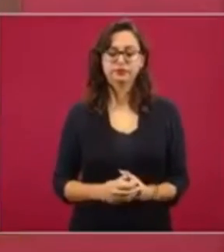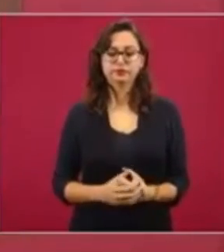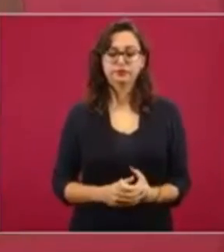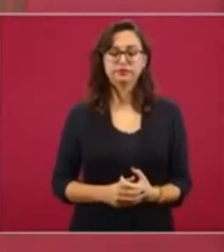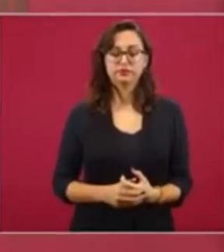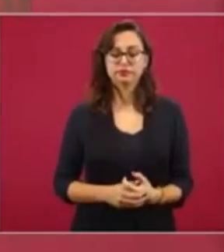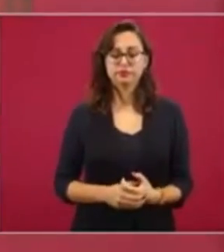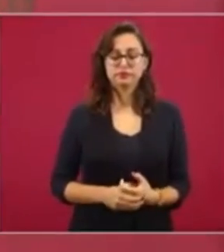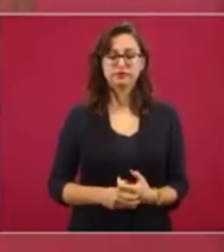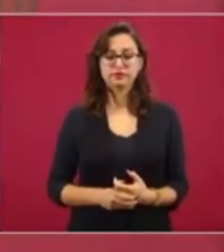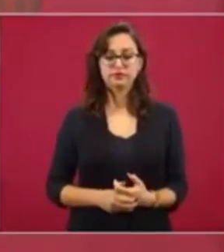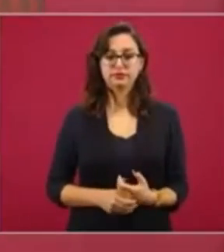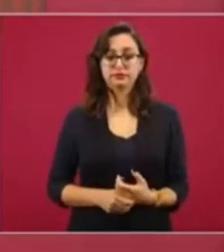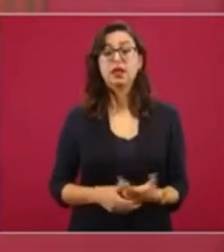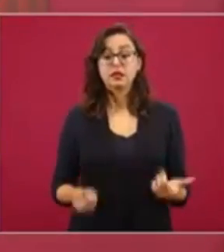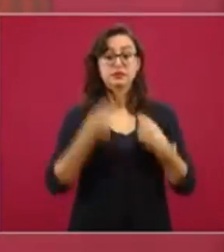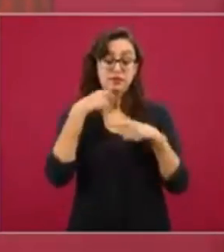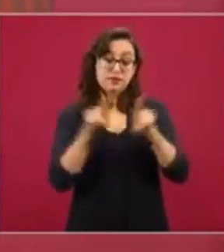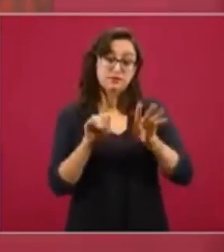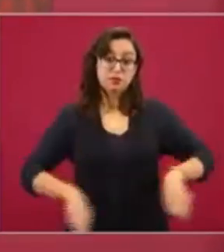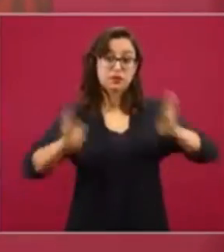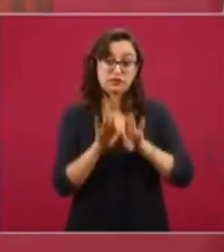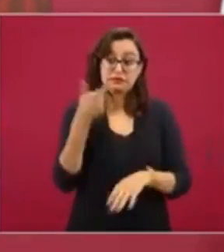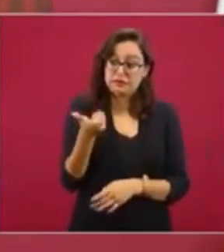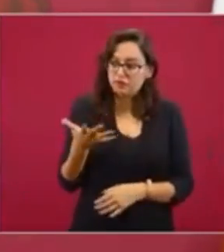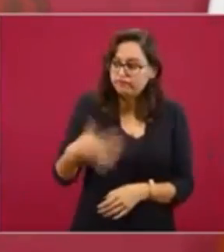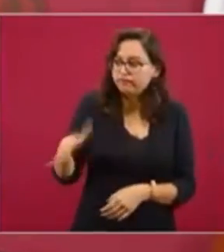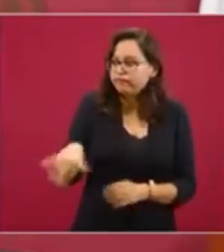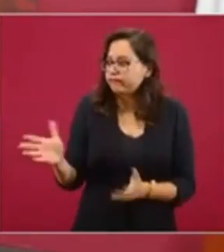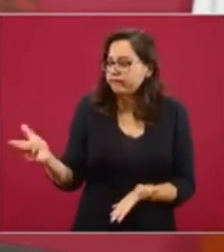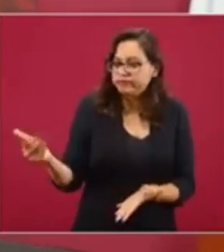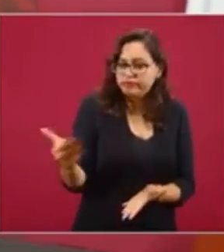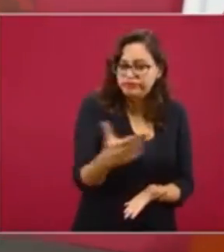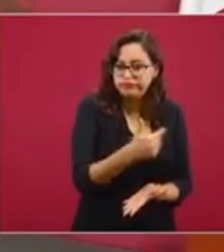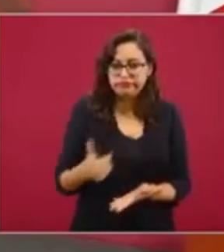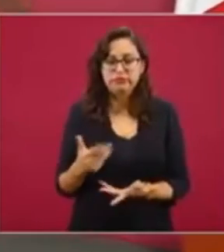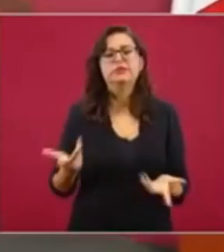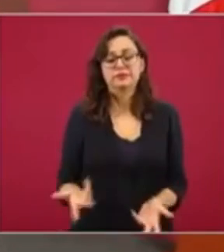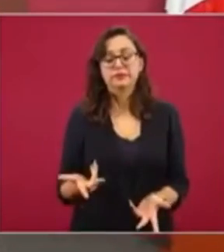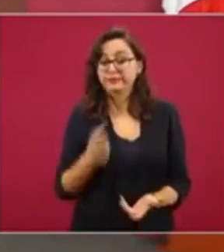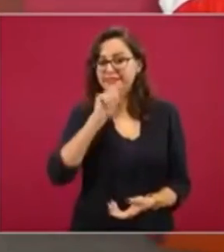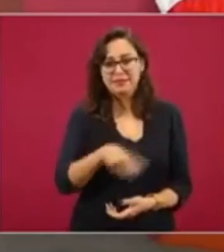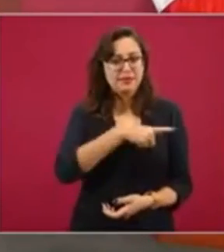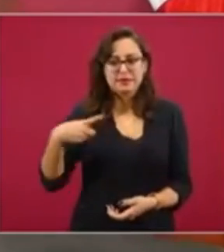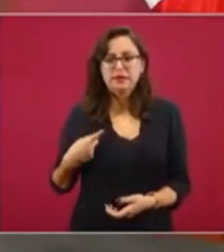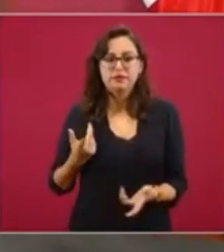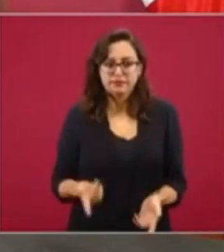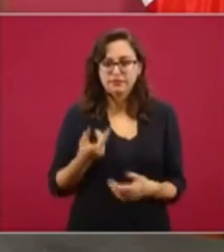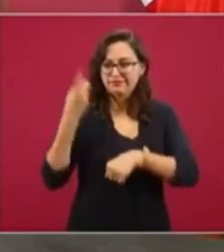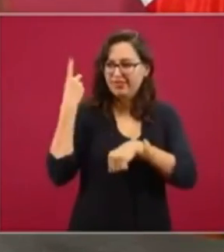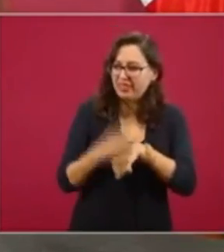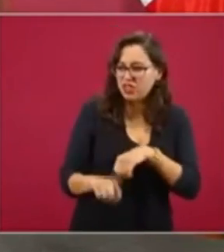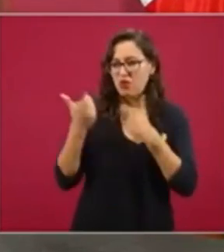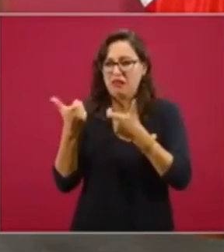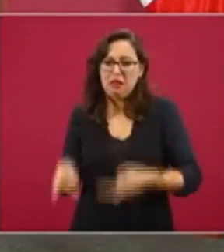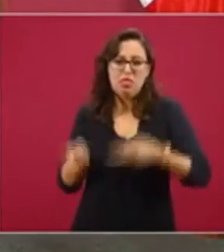también allá procuran recuperar el dinero, que eso también aquí debe de aplicarse, la reparación del daño.